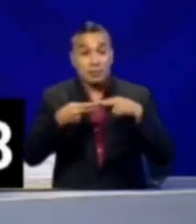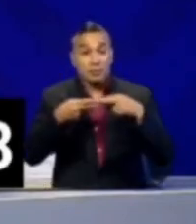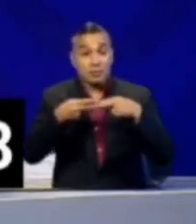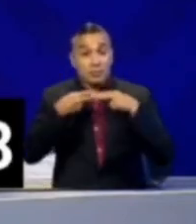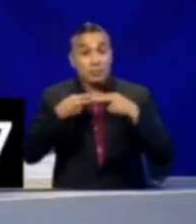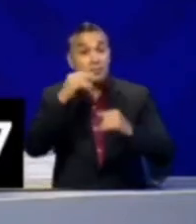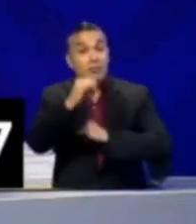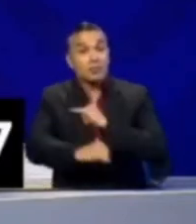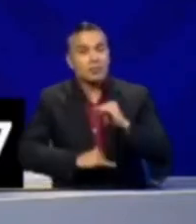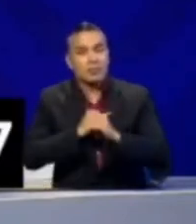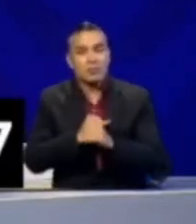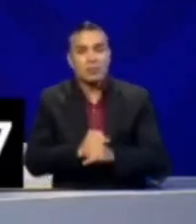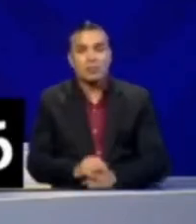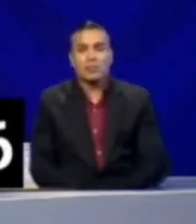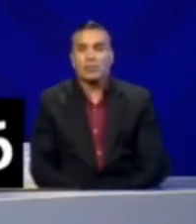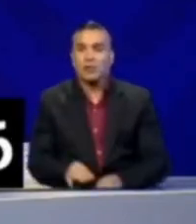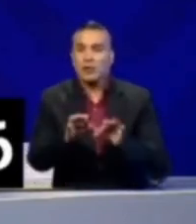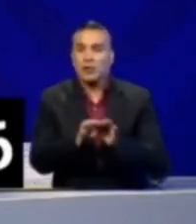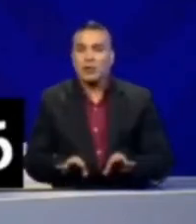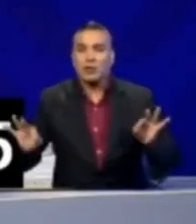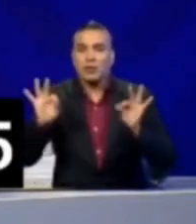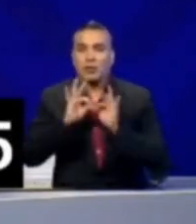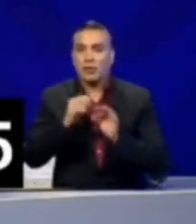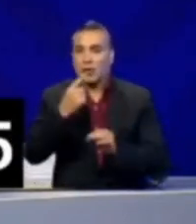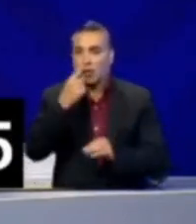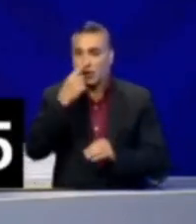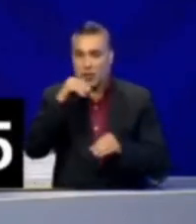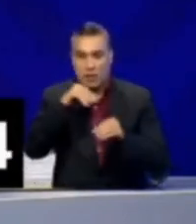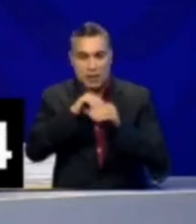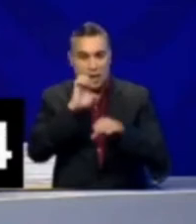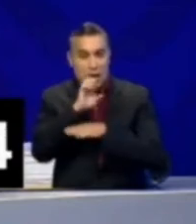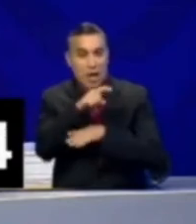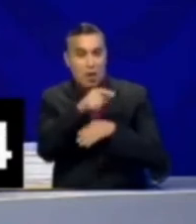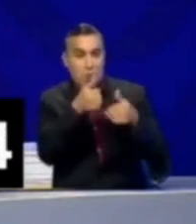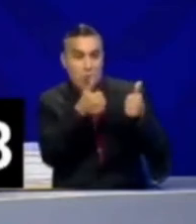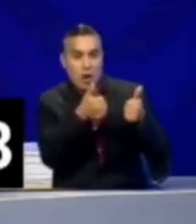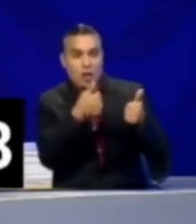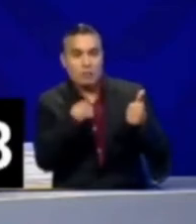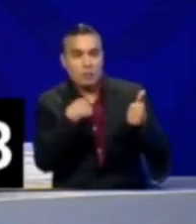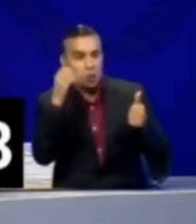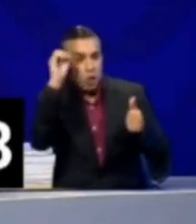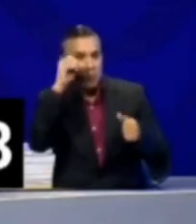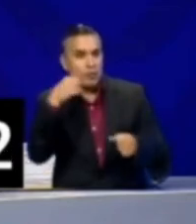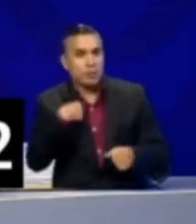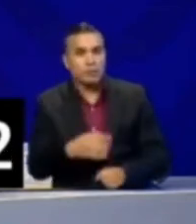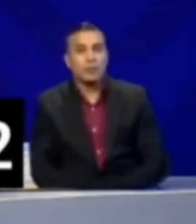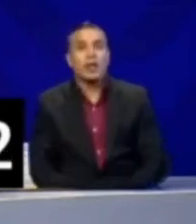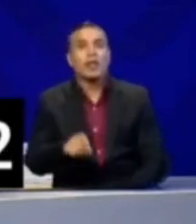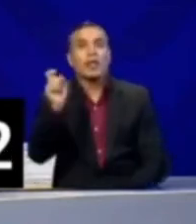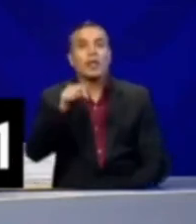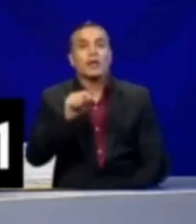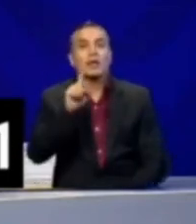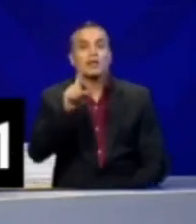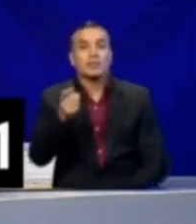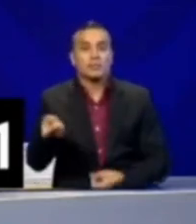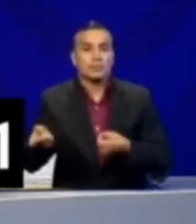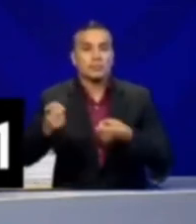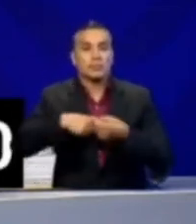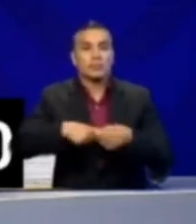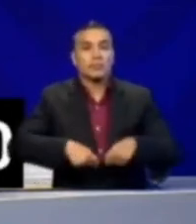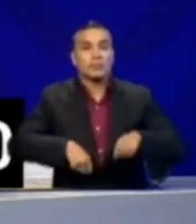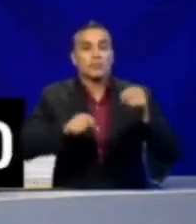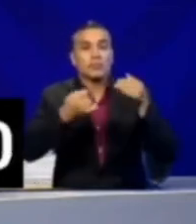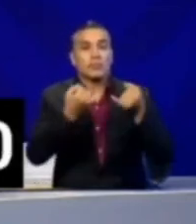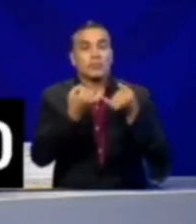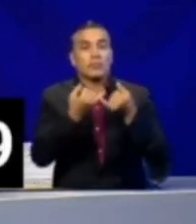internacionales, la piedra angular es el interés de los ecuatorianos. En mi opinión, debemos de suscribir acuerdos de